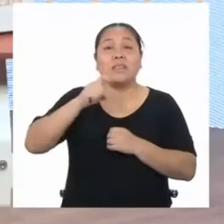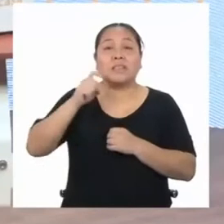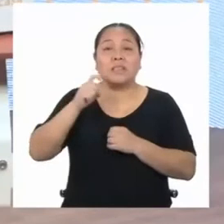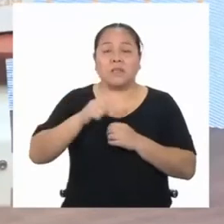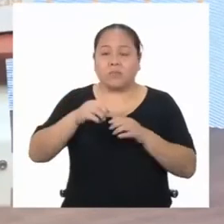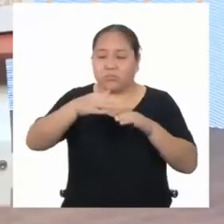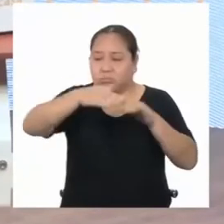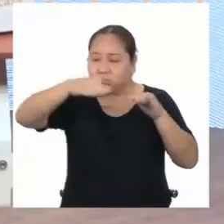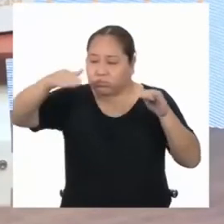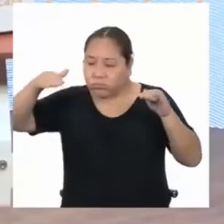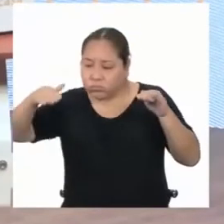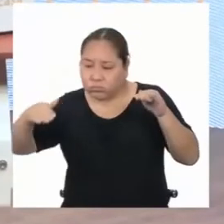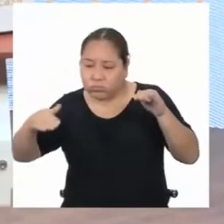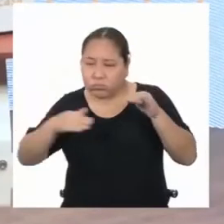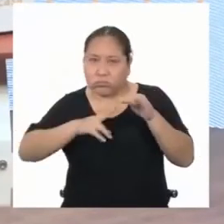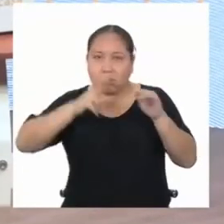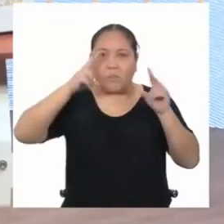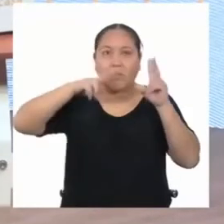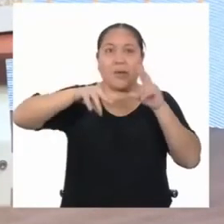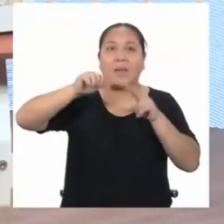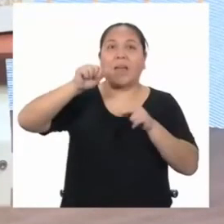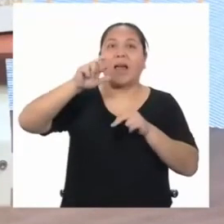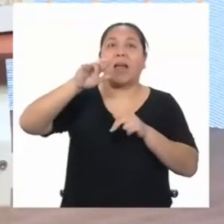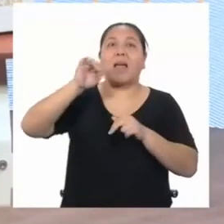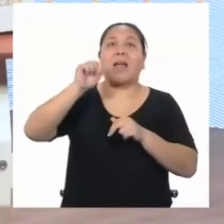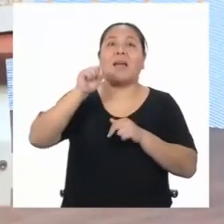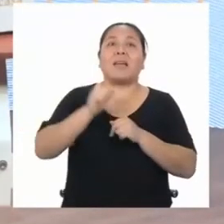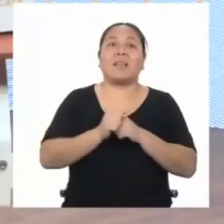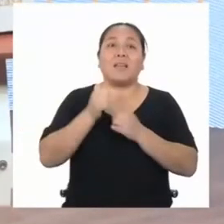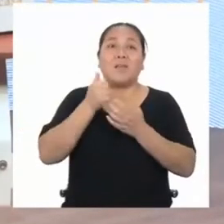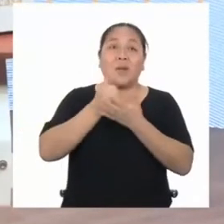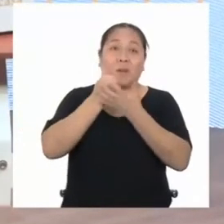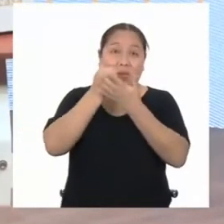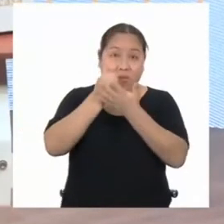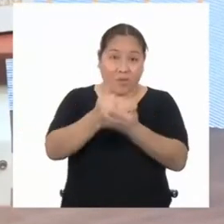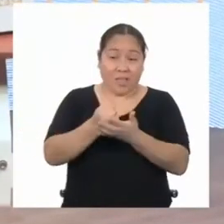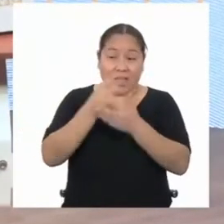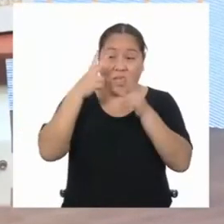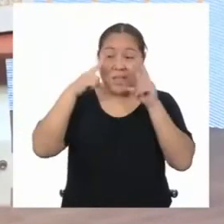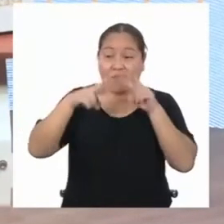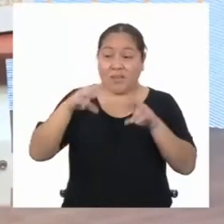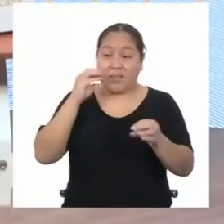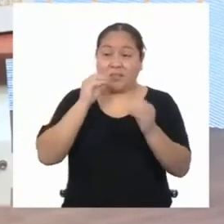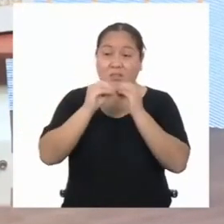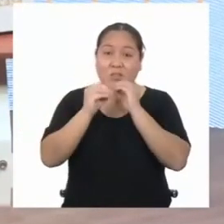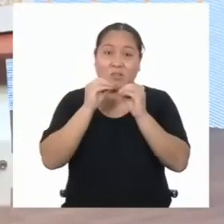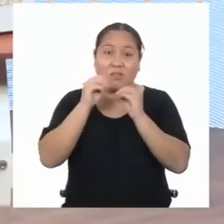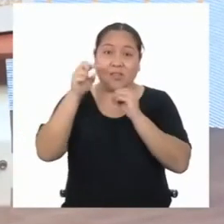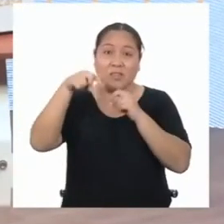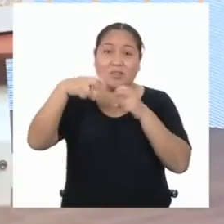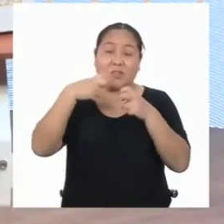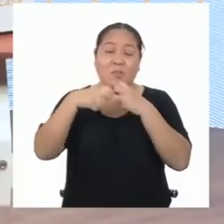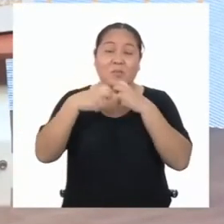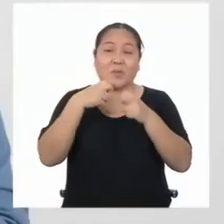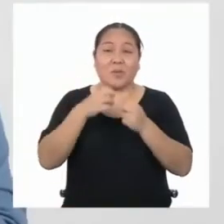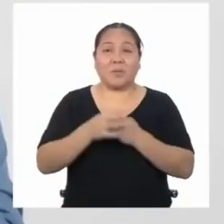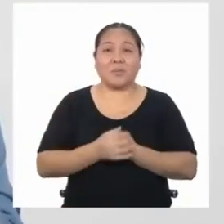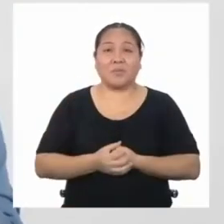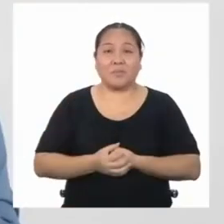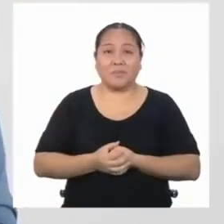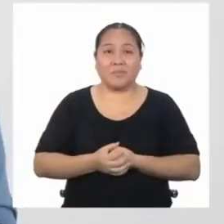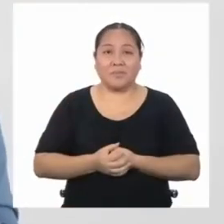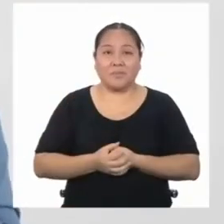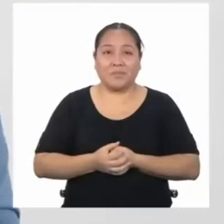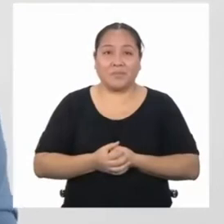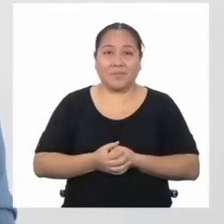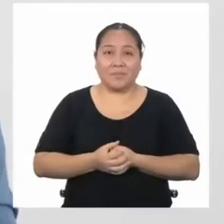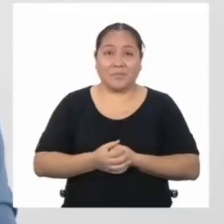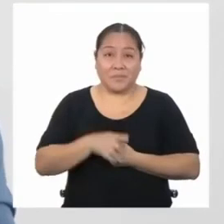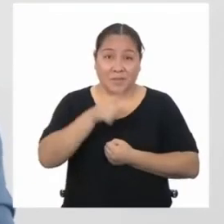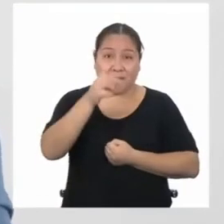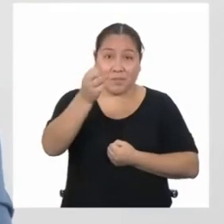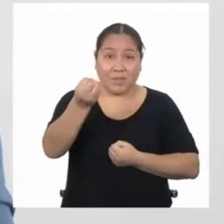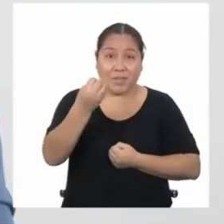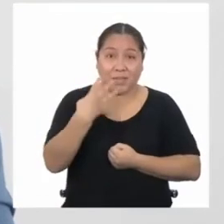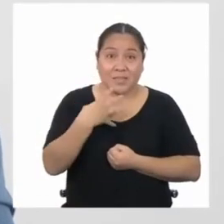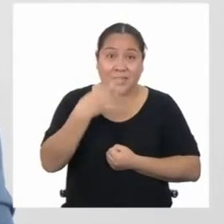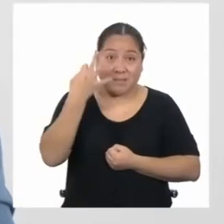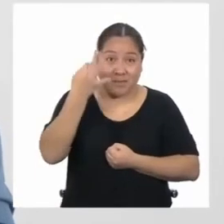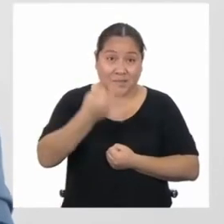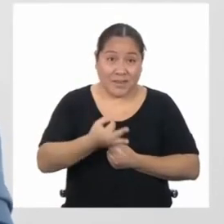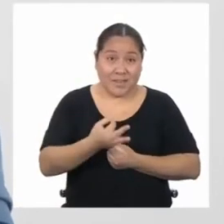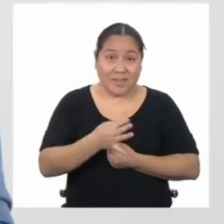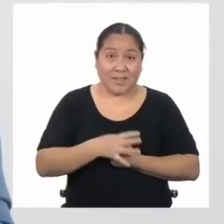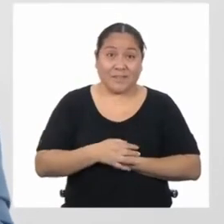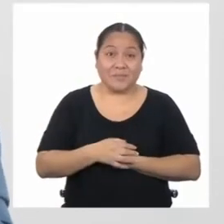calcular su área, les va a ayudar muchísimo a resolver con mayor facilidad problemas de este tipo. Lo que dices es muy cierto,